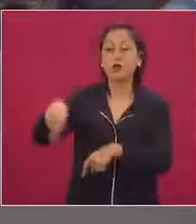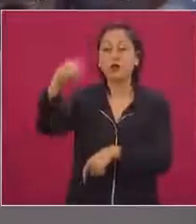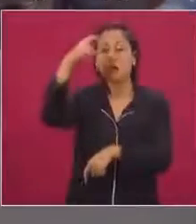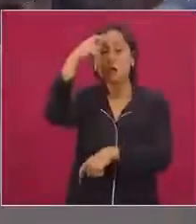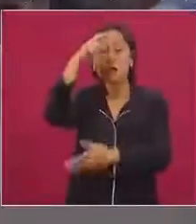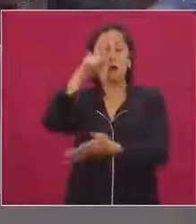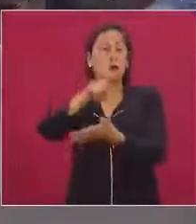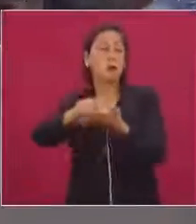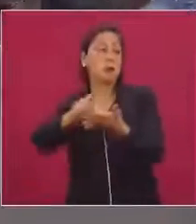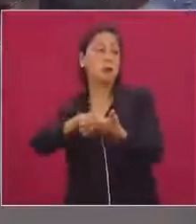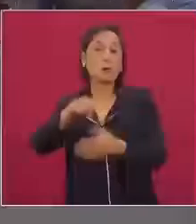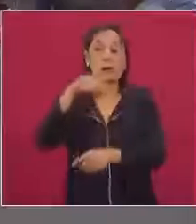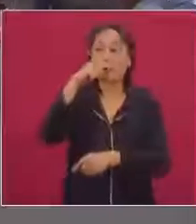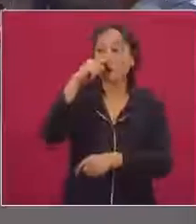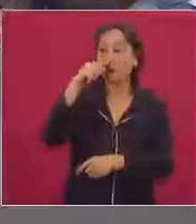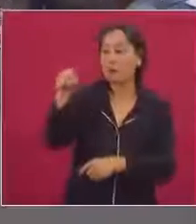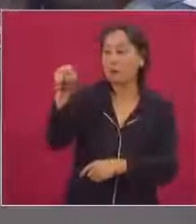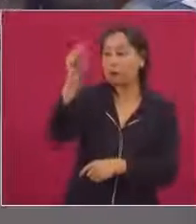tratados.